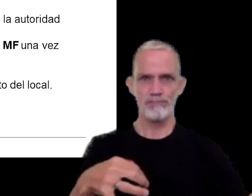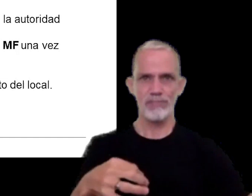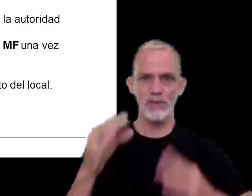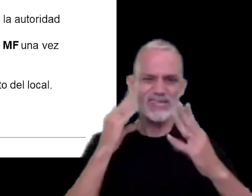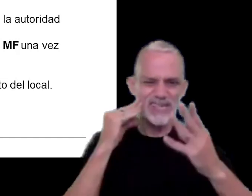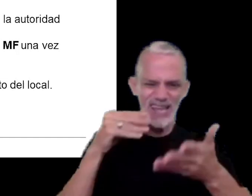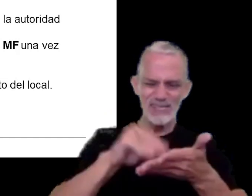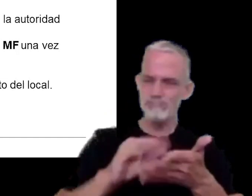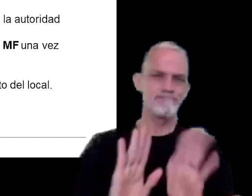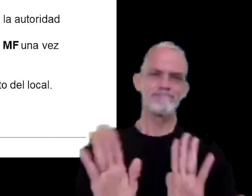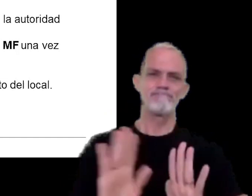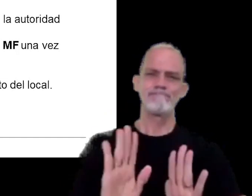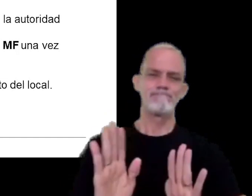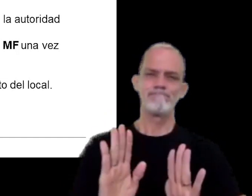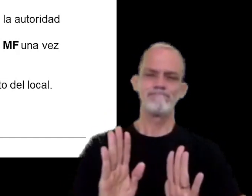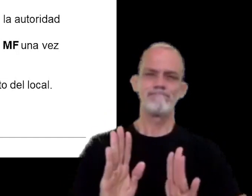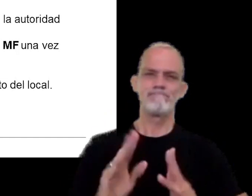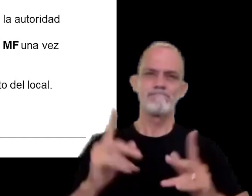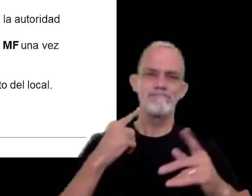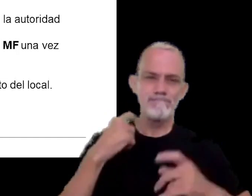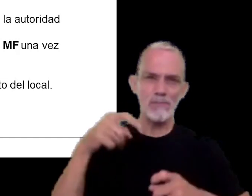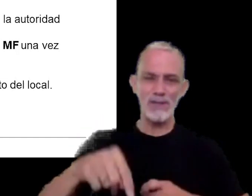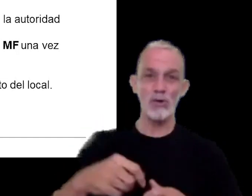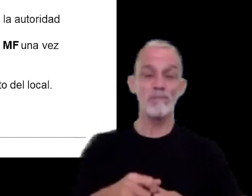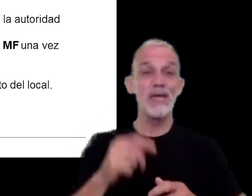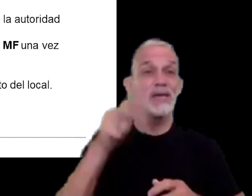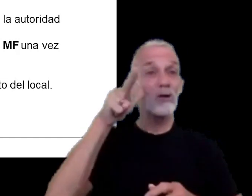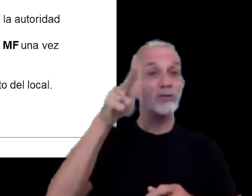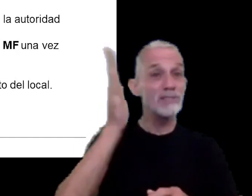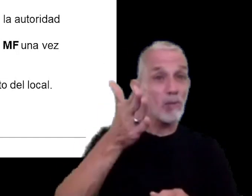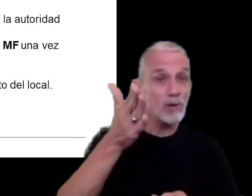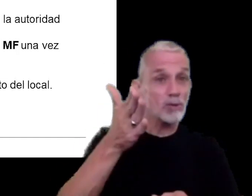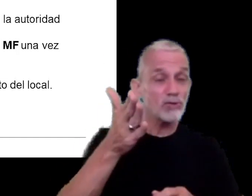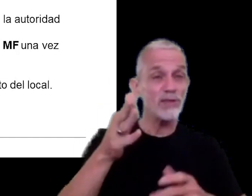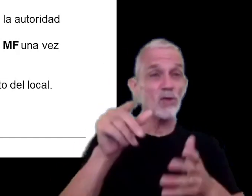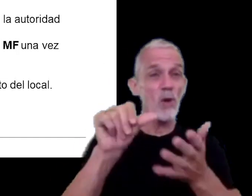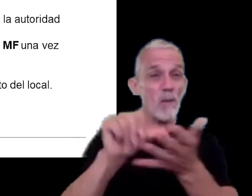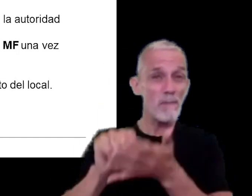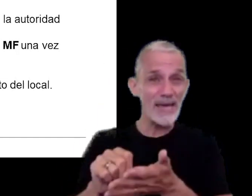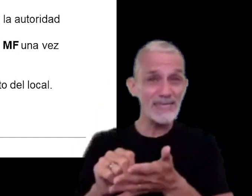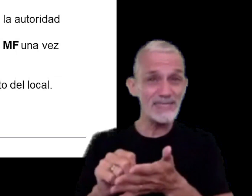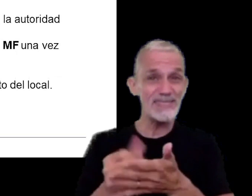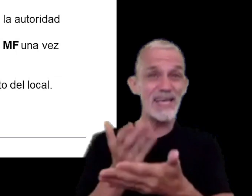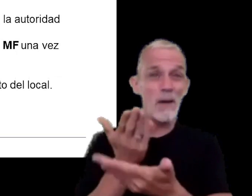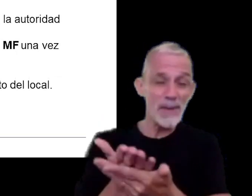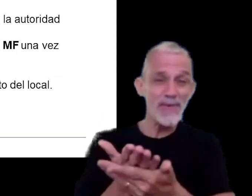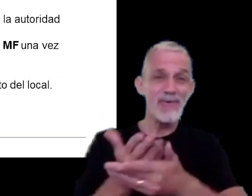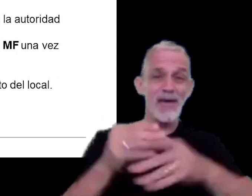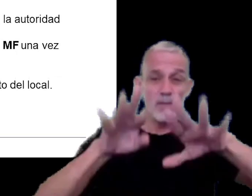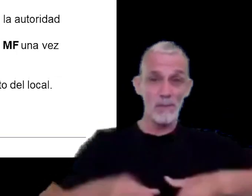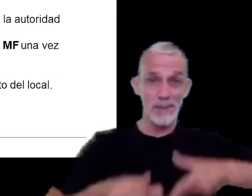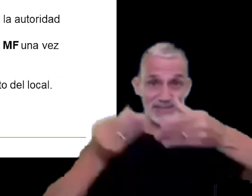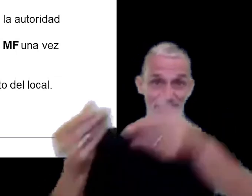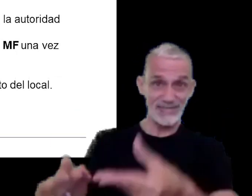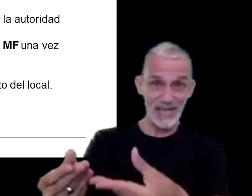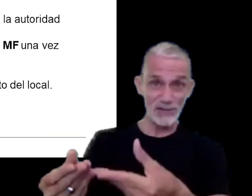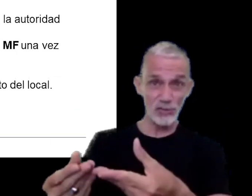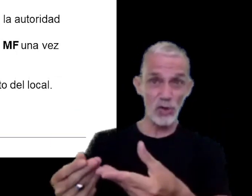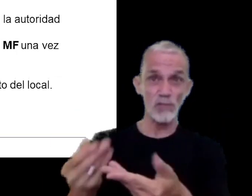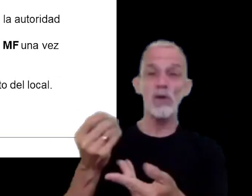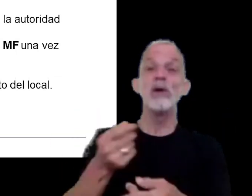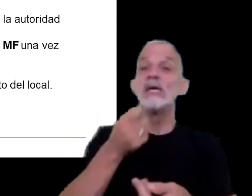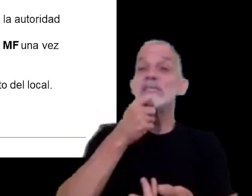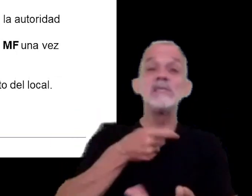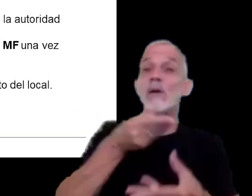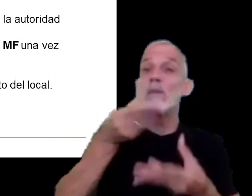y aproximadamente el 85% de los países que exigen la presentación del informe maestro imponen sanciones